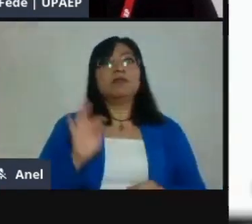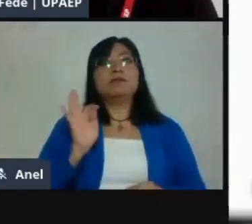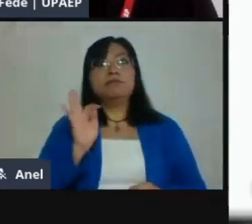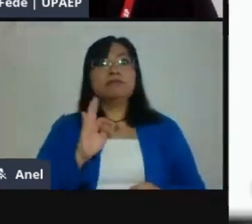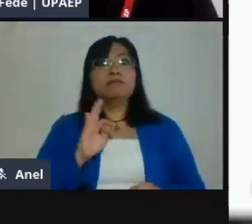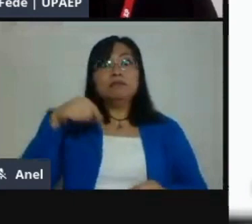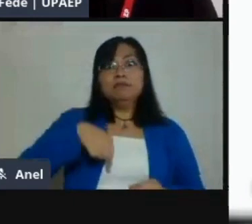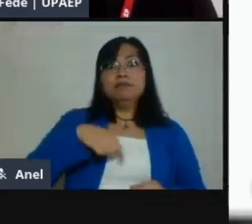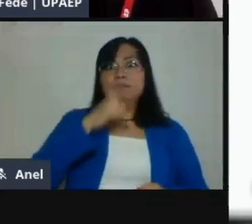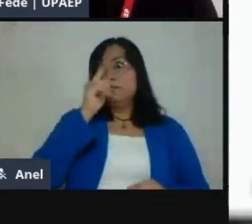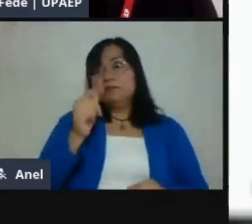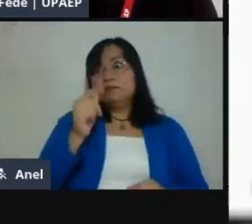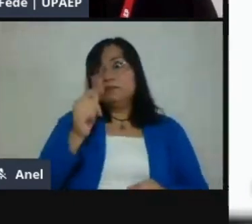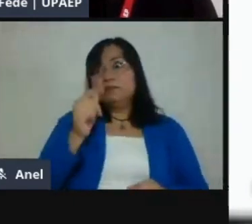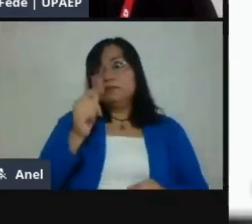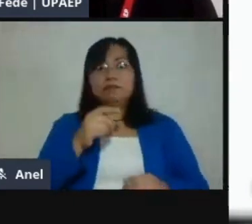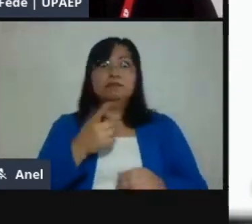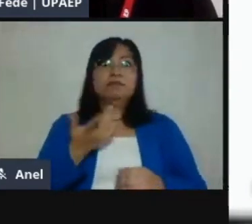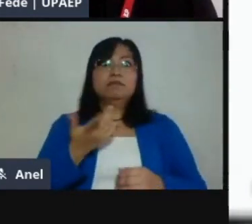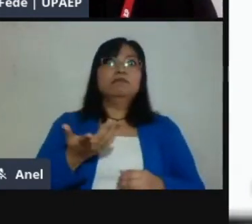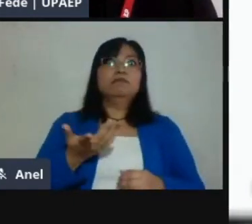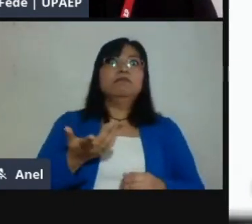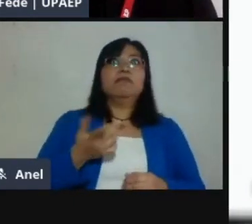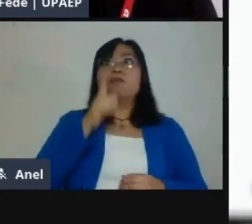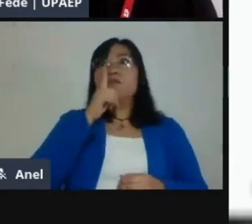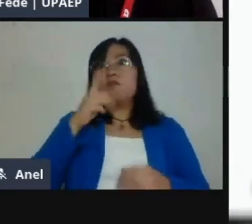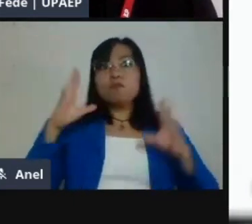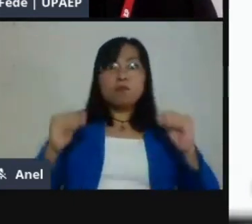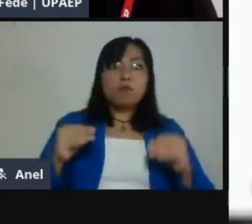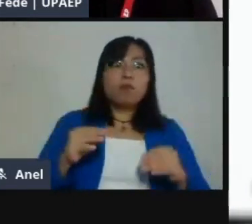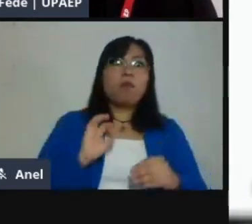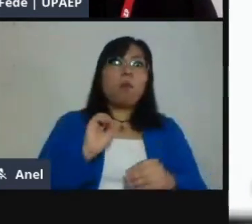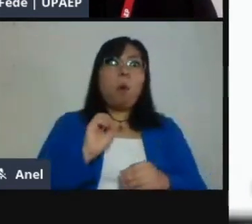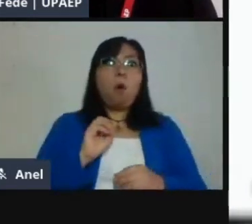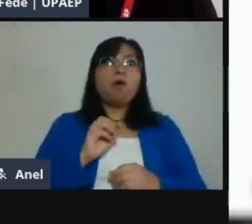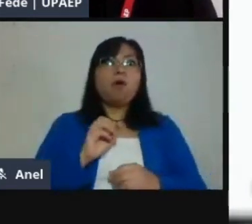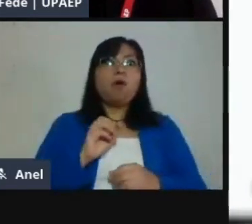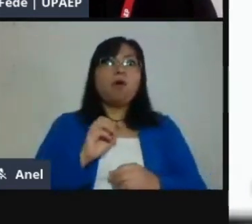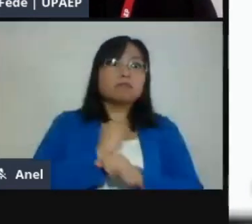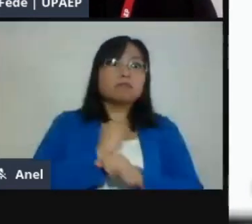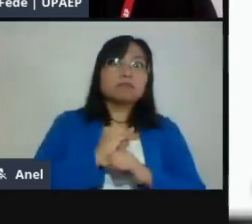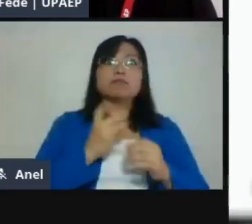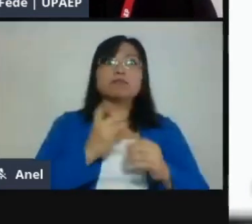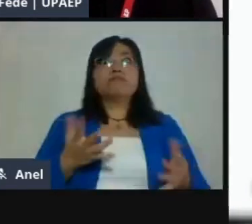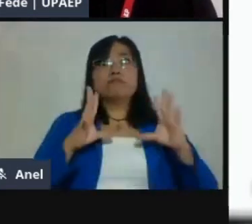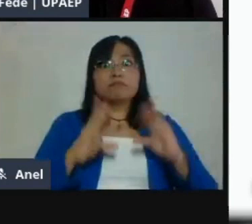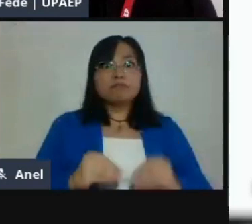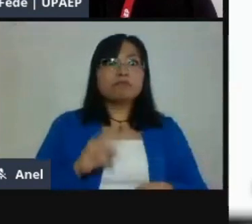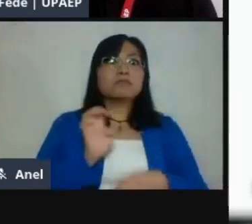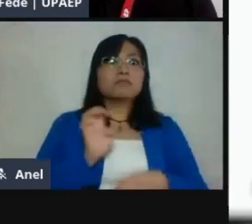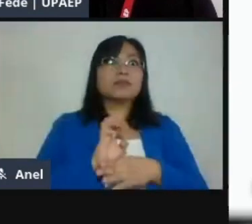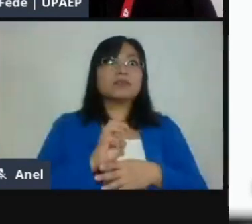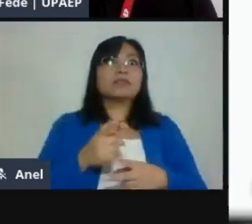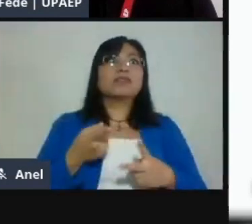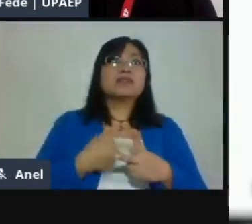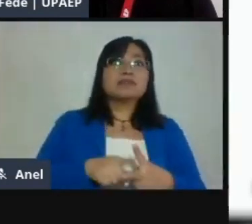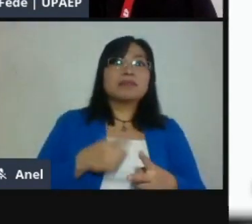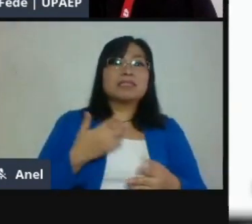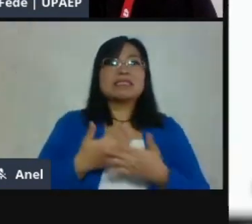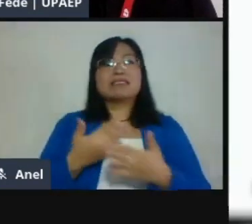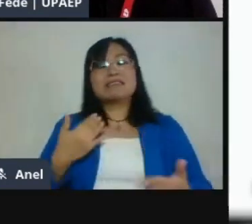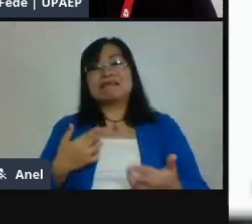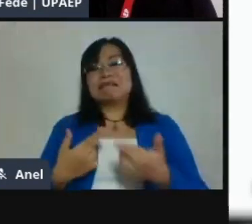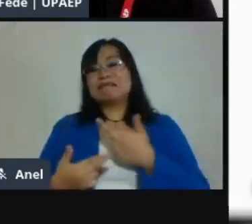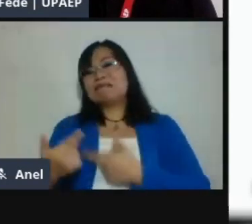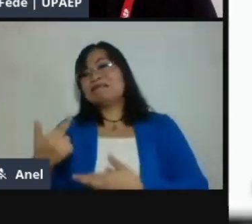les fue la luz y se van a empezar a atrasar. Entonces, mi sugerencia es darles tres días. No importa que tengas que